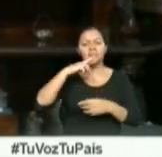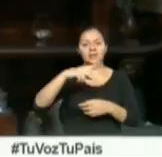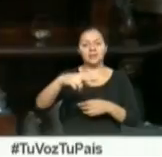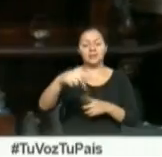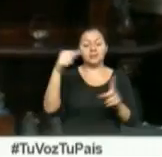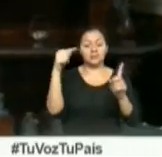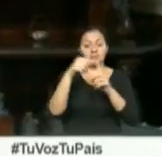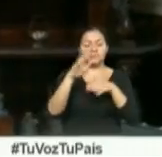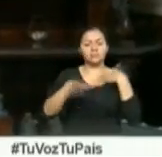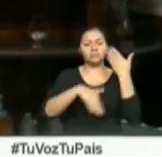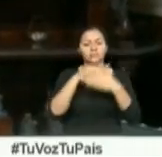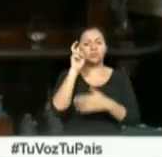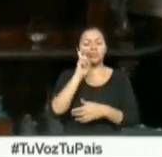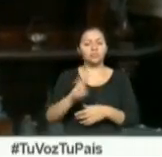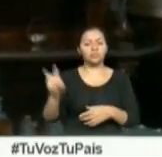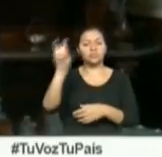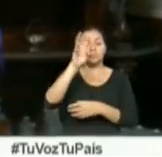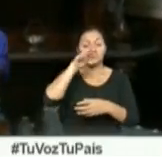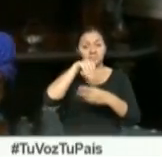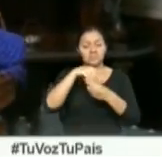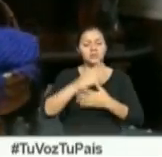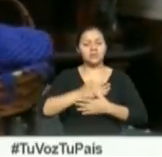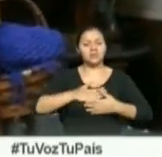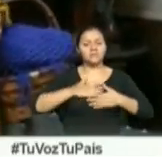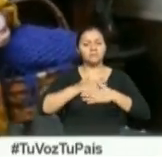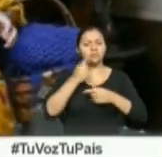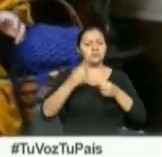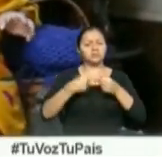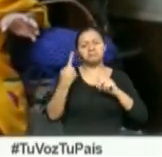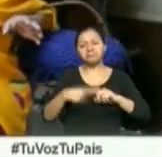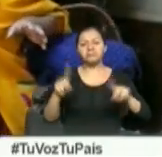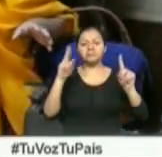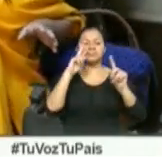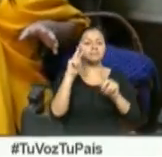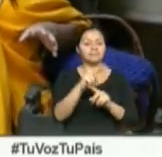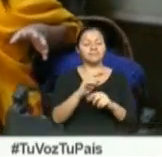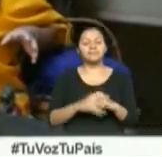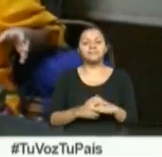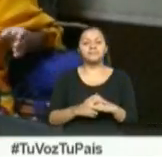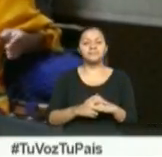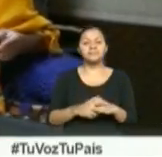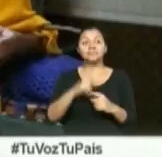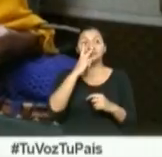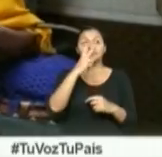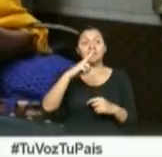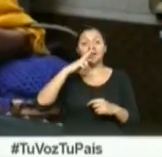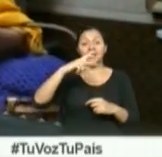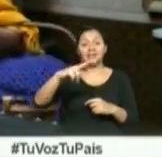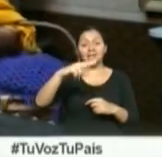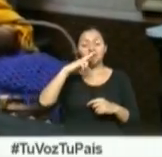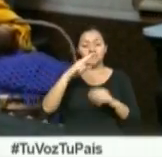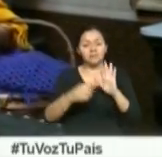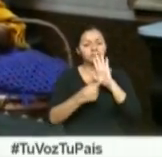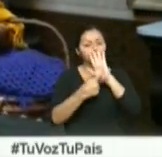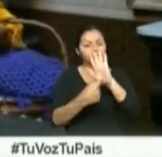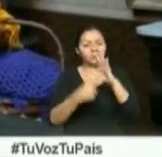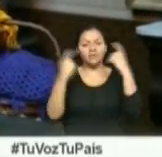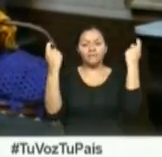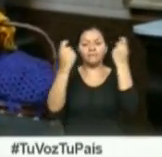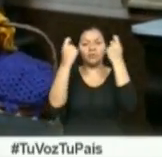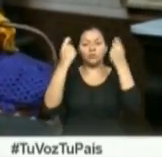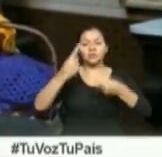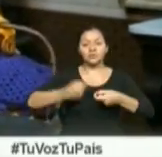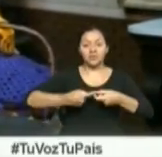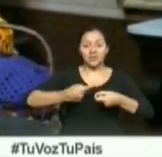en donde los turistas disfrutarán de Quito de otra manera. Las rutas de leyenda, impulsadas por la Fundación Quito